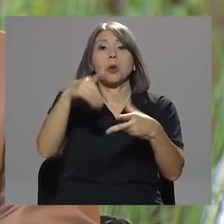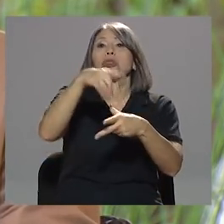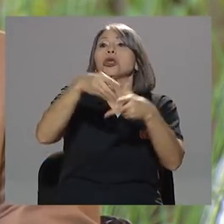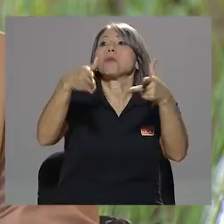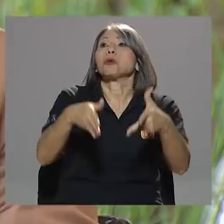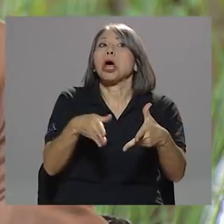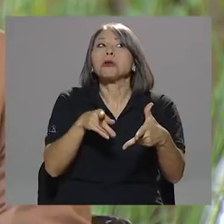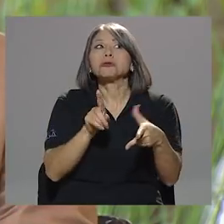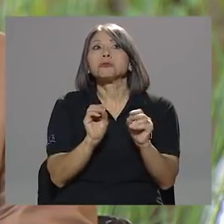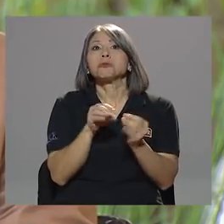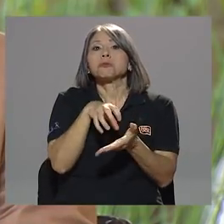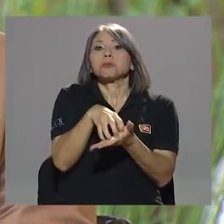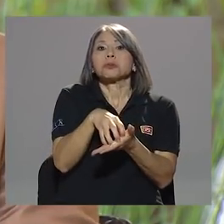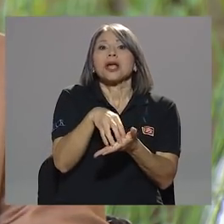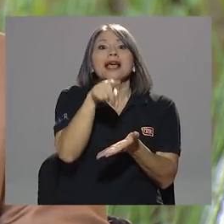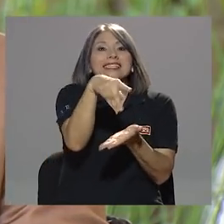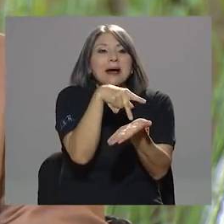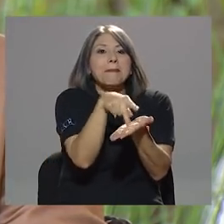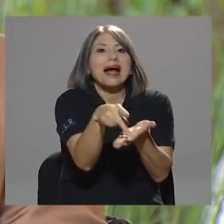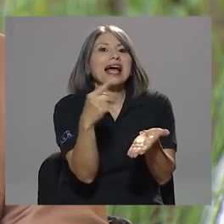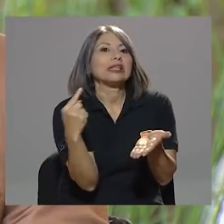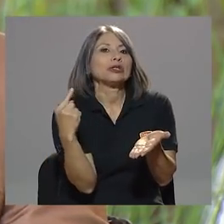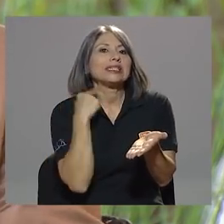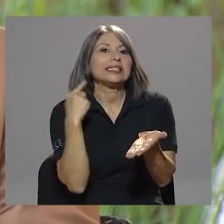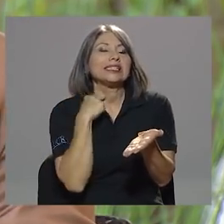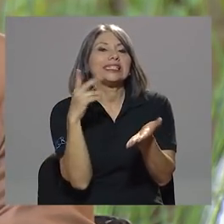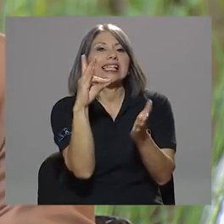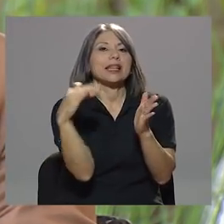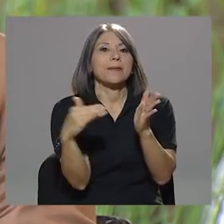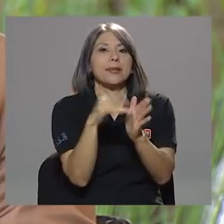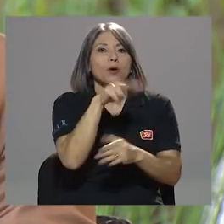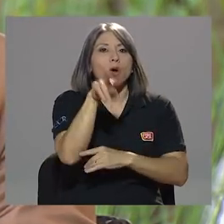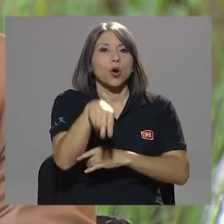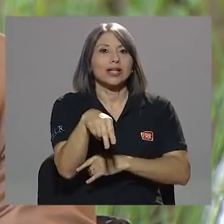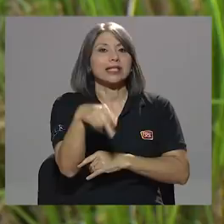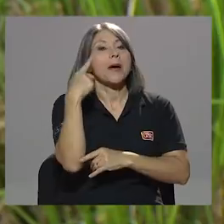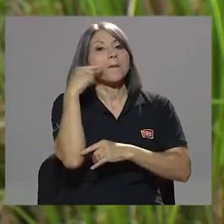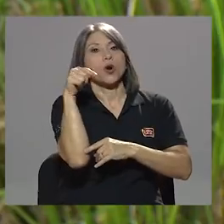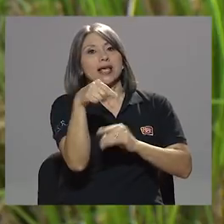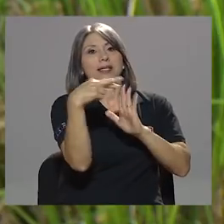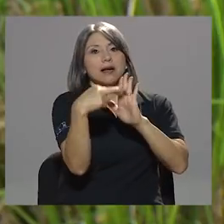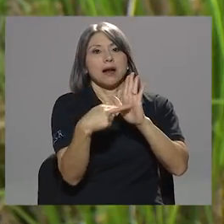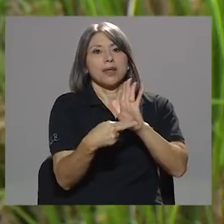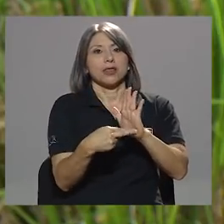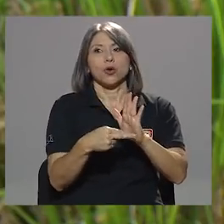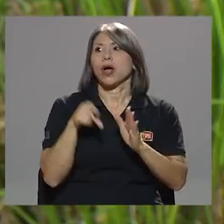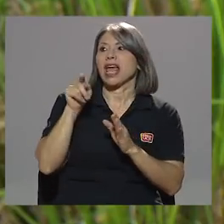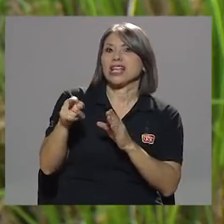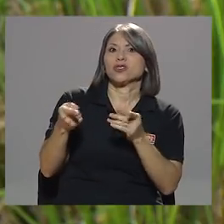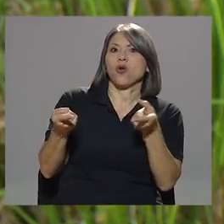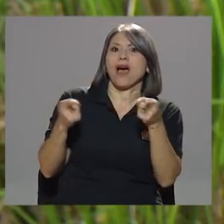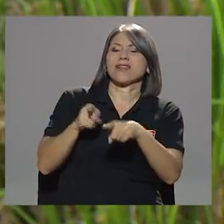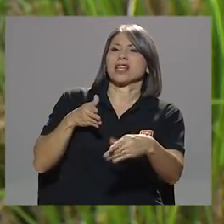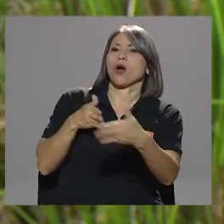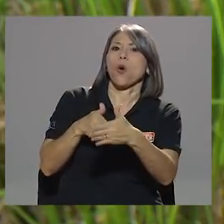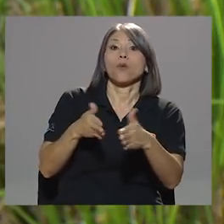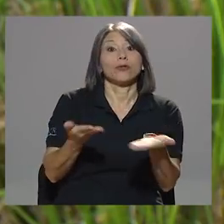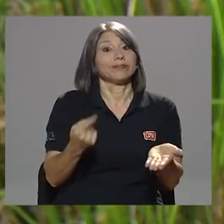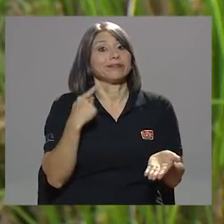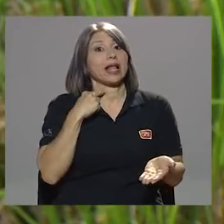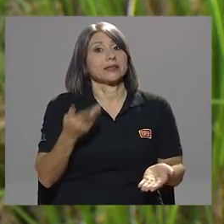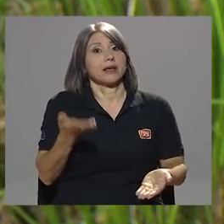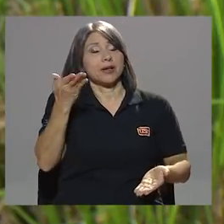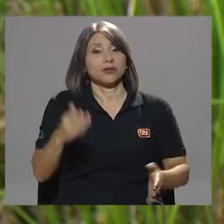no cuestionan, que están pagando 7 mil colones por ese reglamento. ¿Cómo afecta eso a los costarricenses, don Juan Carlos? En el alza del precio.